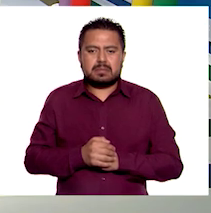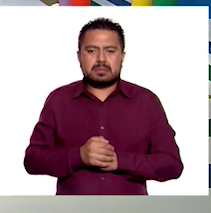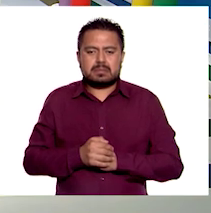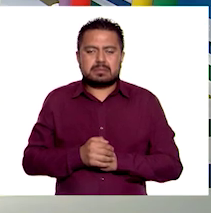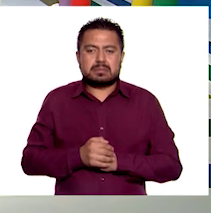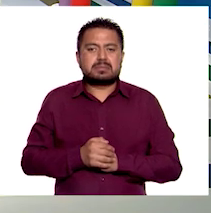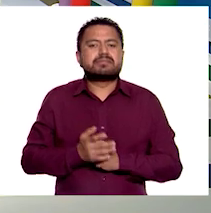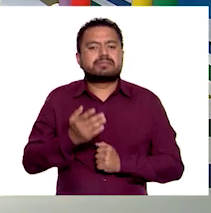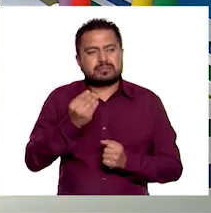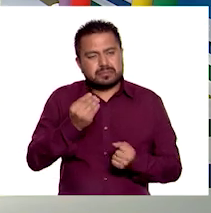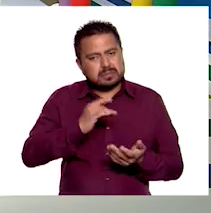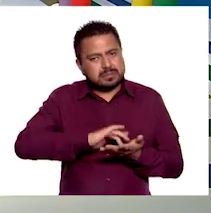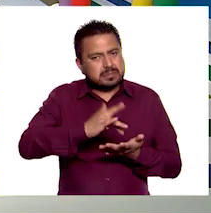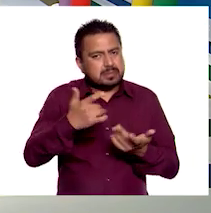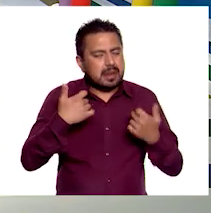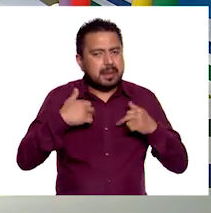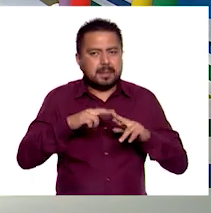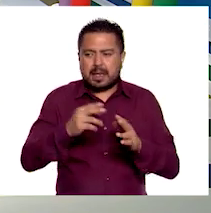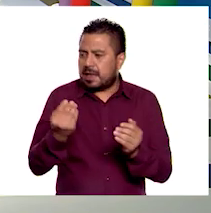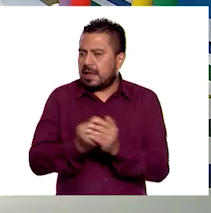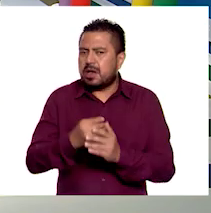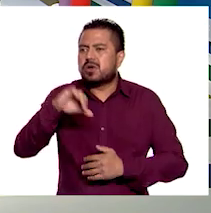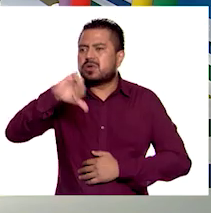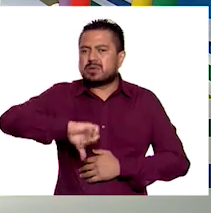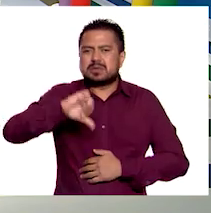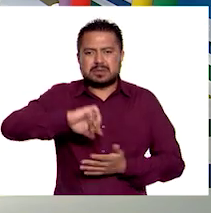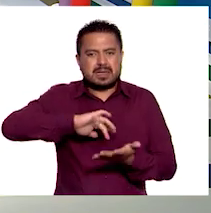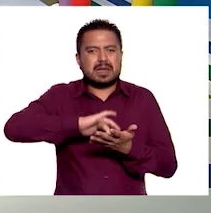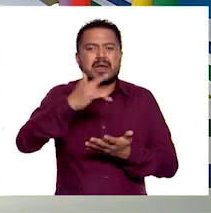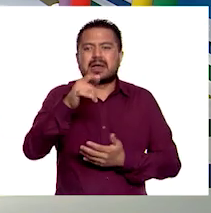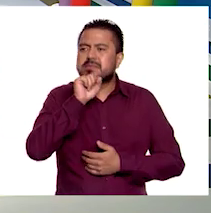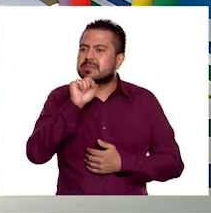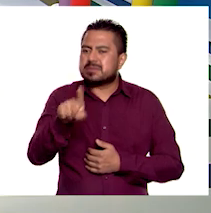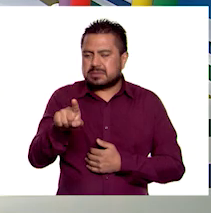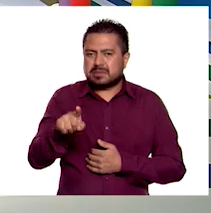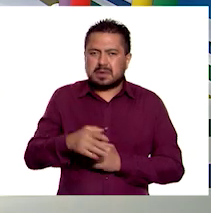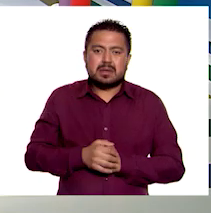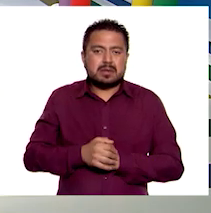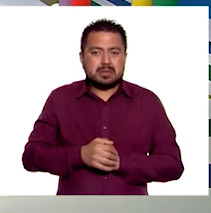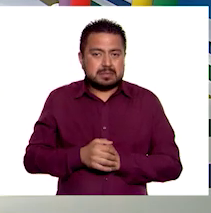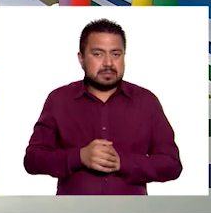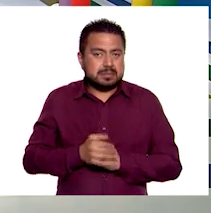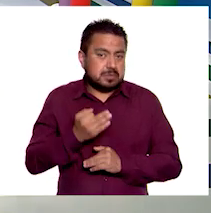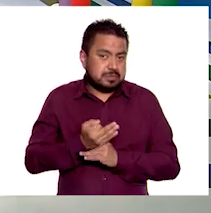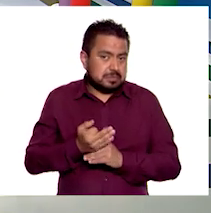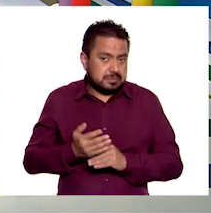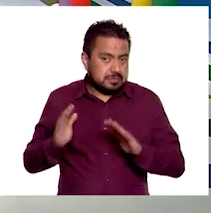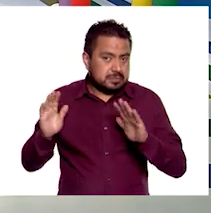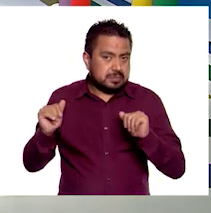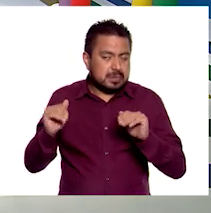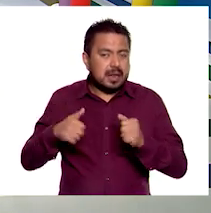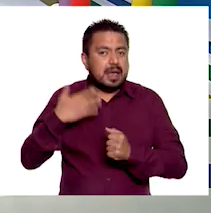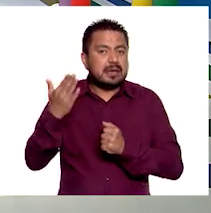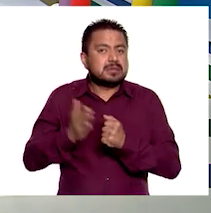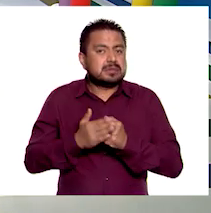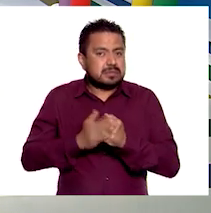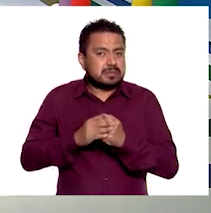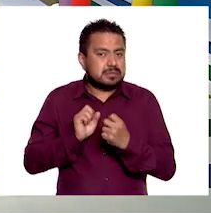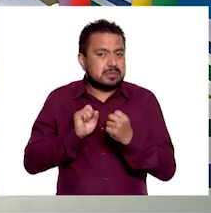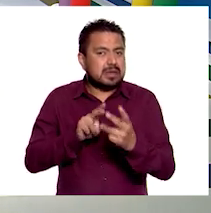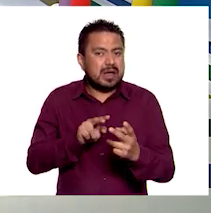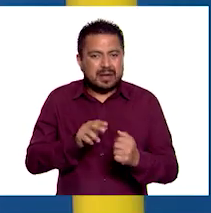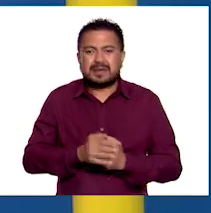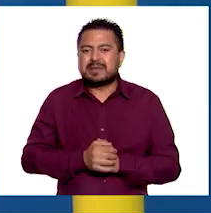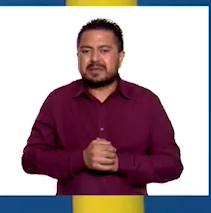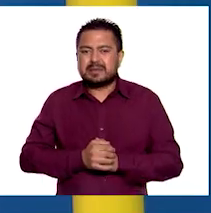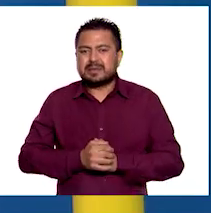Bueno, muchas gracias, maestro, por la clase de hoy y gracias, Raulito. ¿Qué les parece que nos despedimos? Hasta la próxima. Sí.